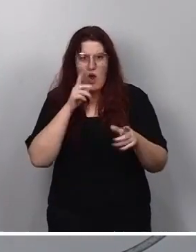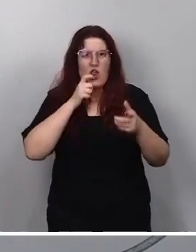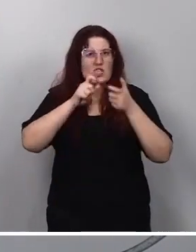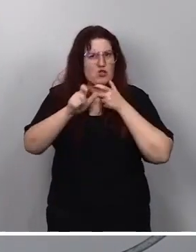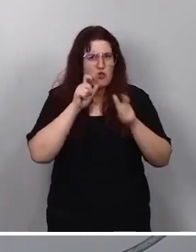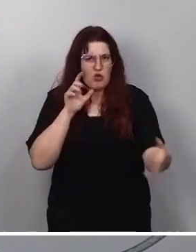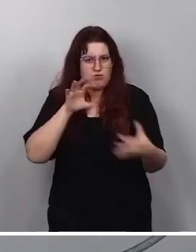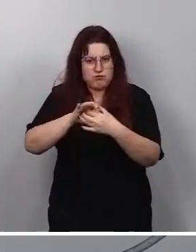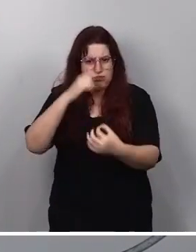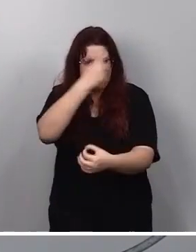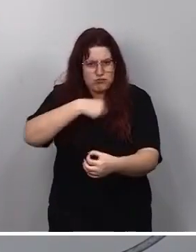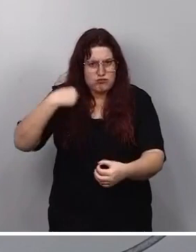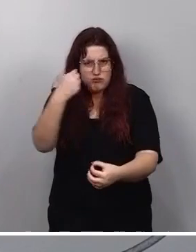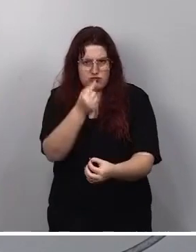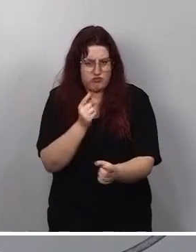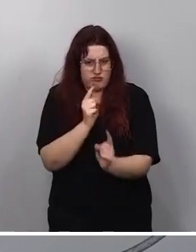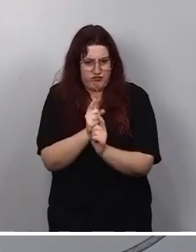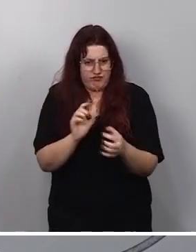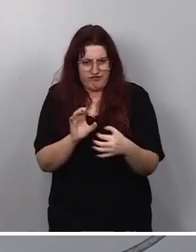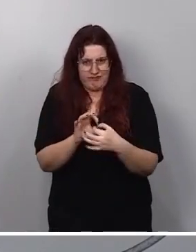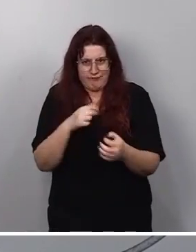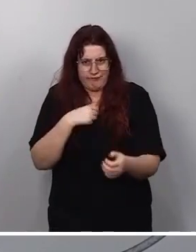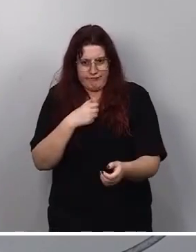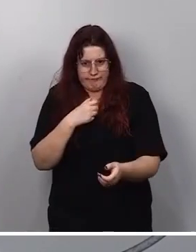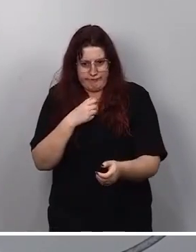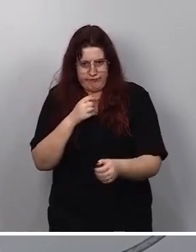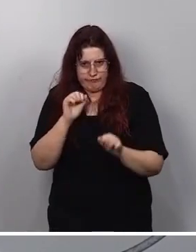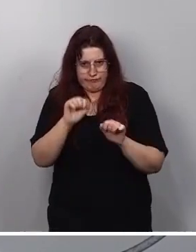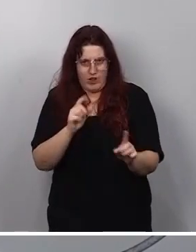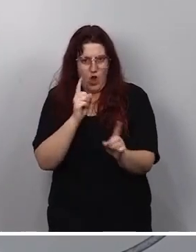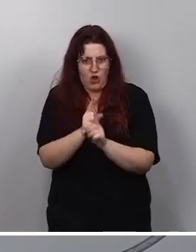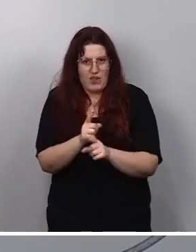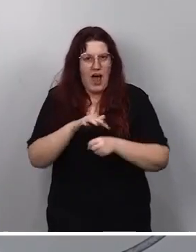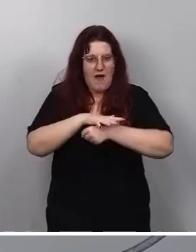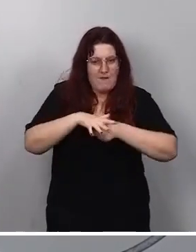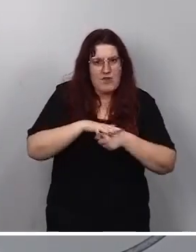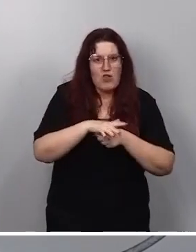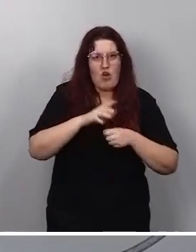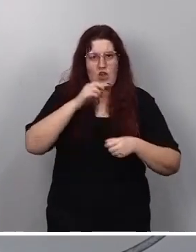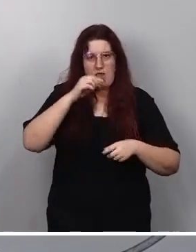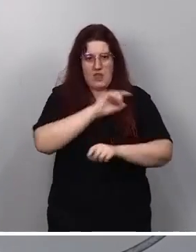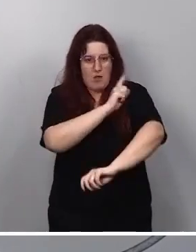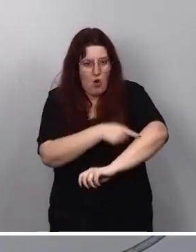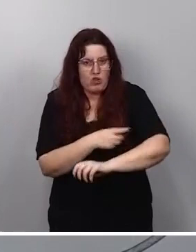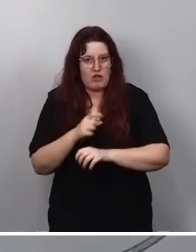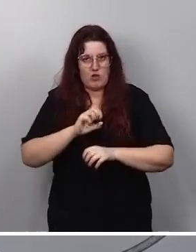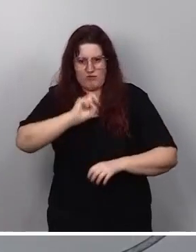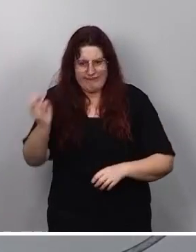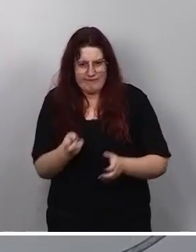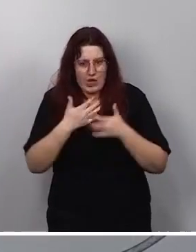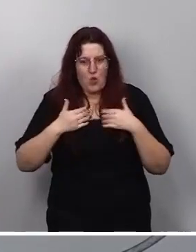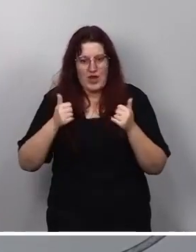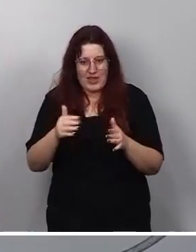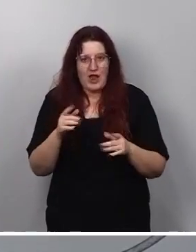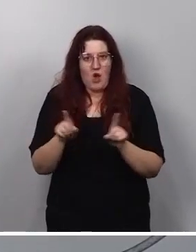ámbito del deporte, en ámbito del fútbol y en cualquier otro ámbito. Yo creo que la violencia, el racismo, la xenofobia, cualquier tipo de